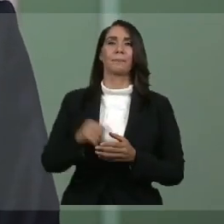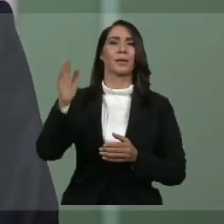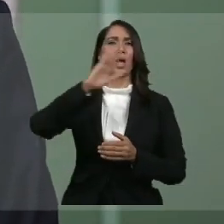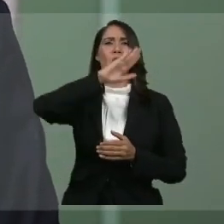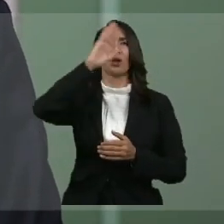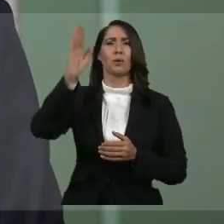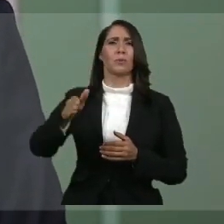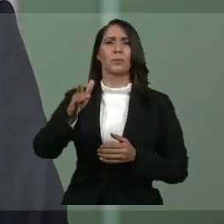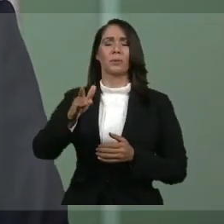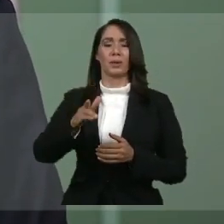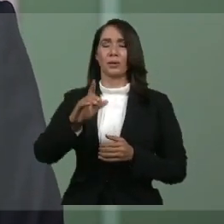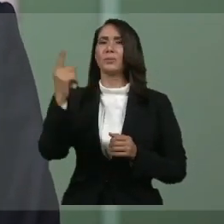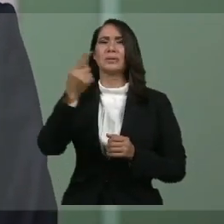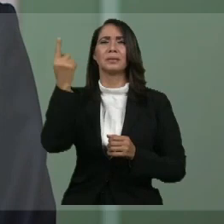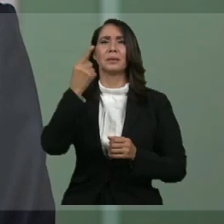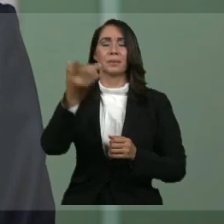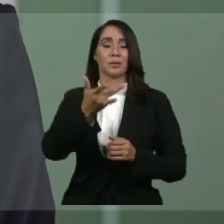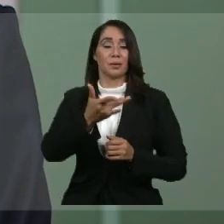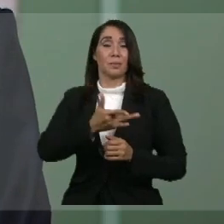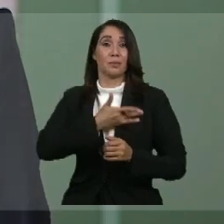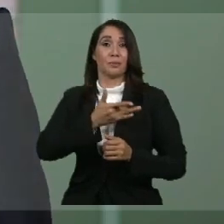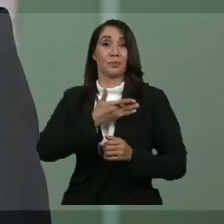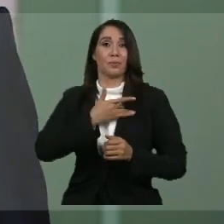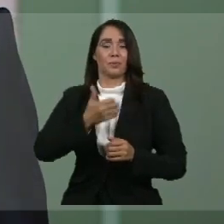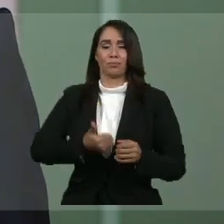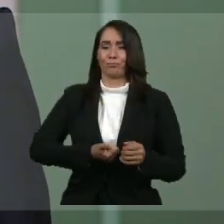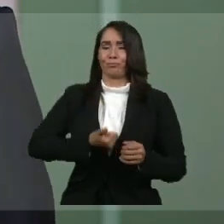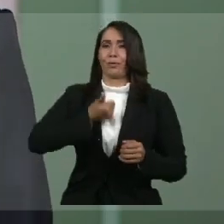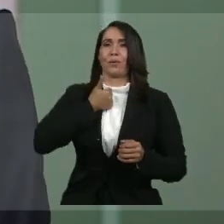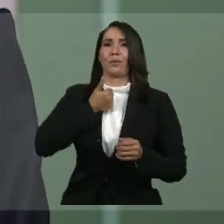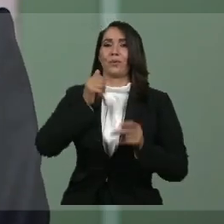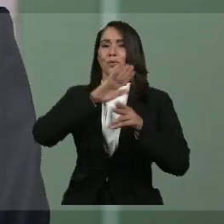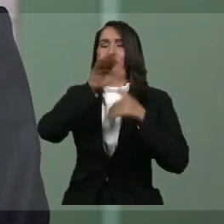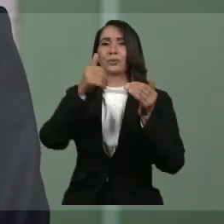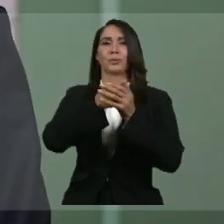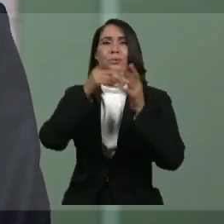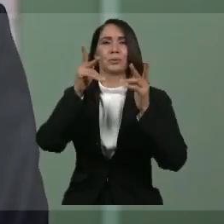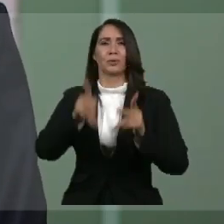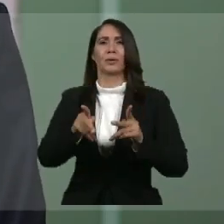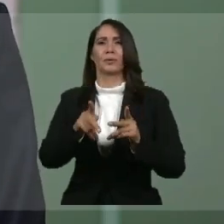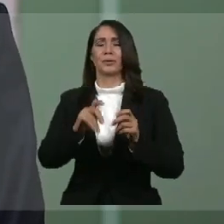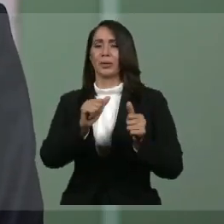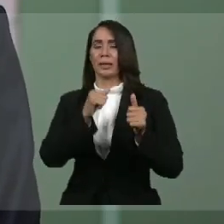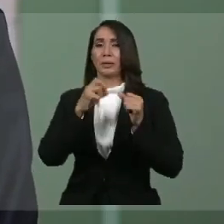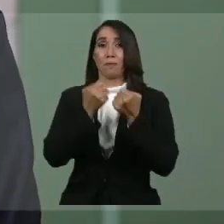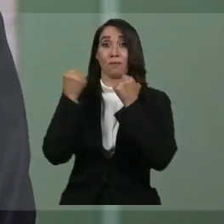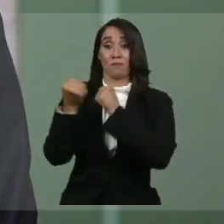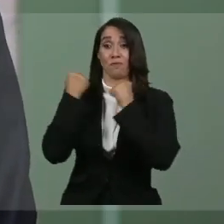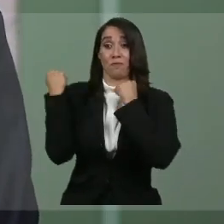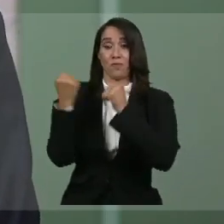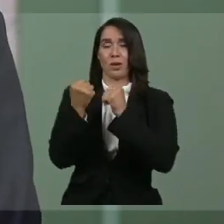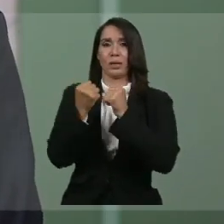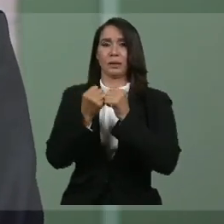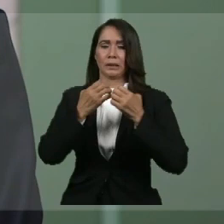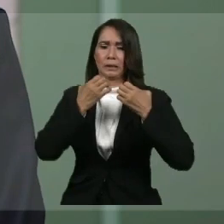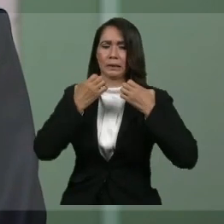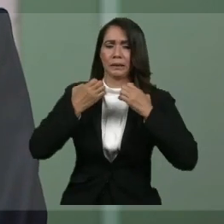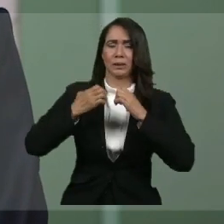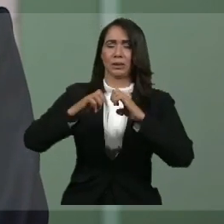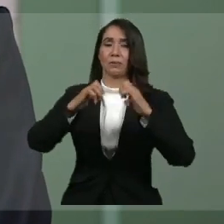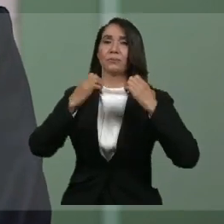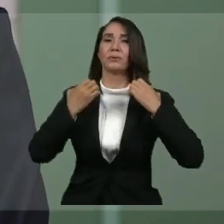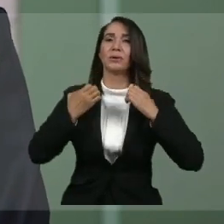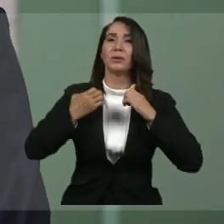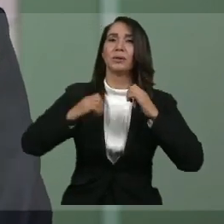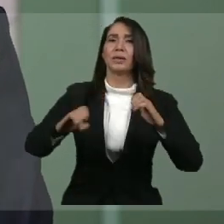sentirme orgulloso de este pueblo, que no se deja vencer por ninguna dificultad, que lucha siempre con todas las